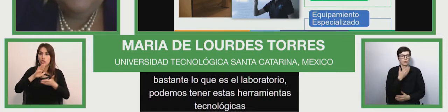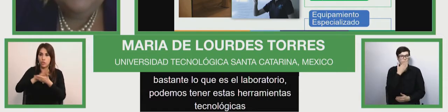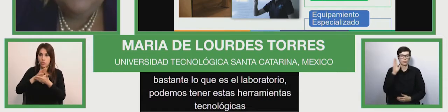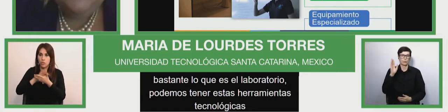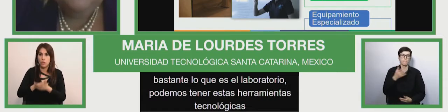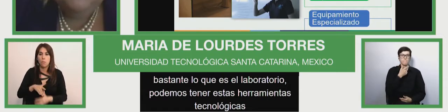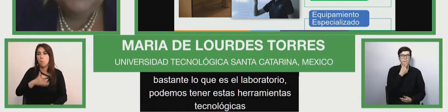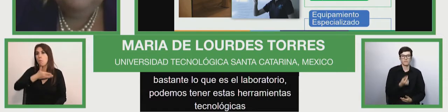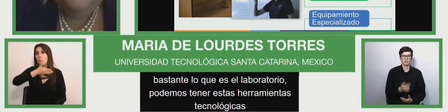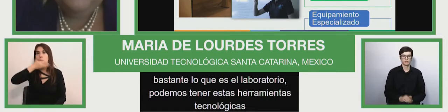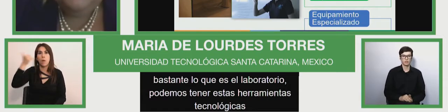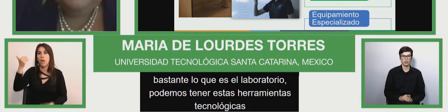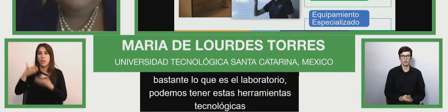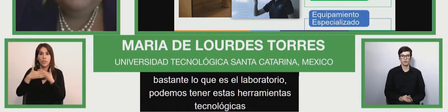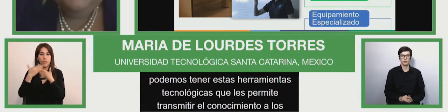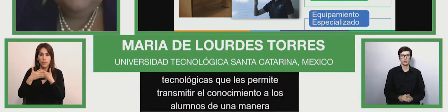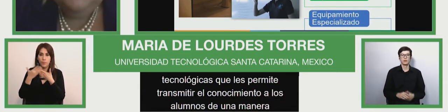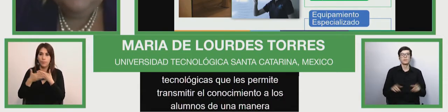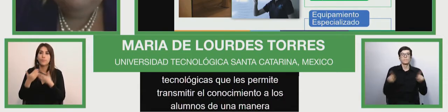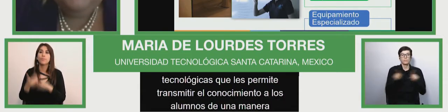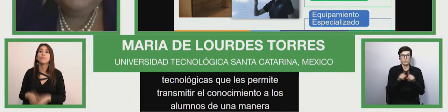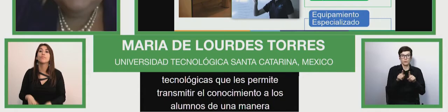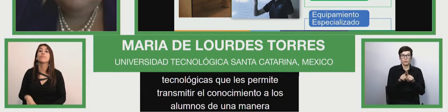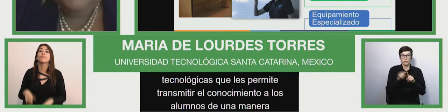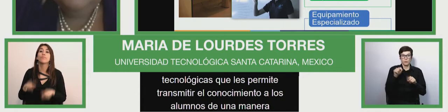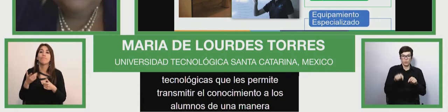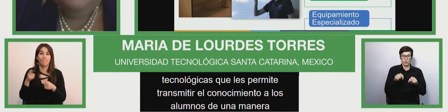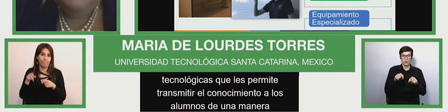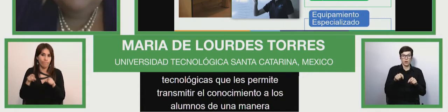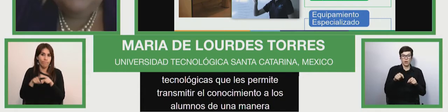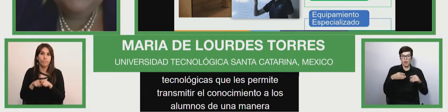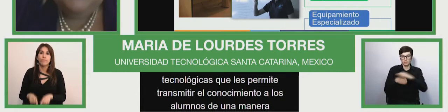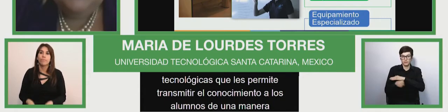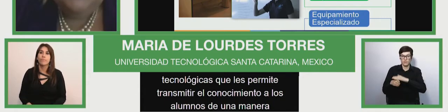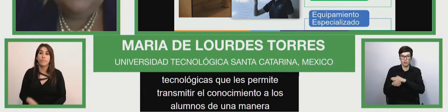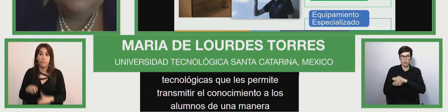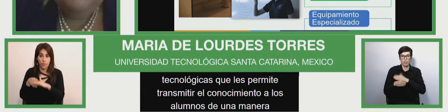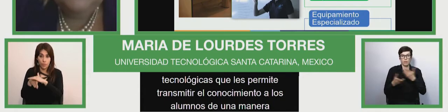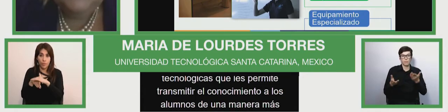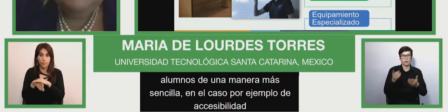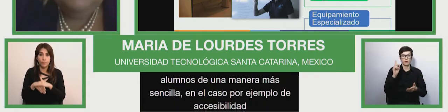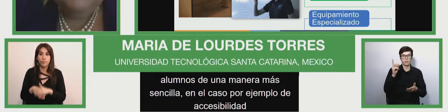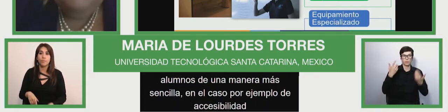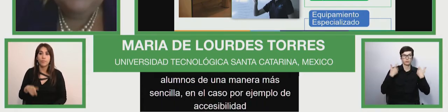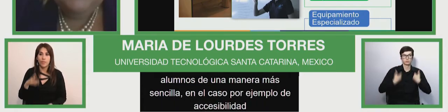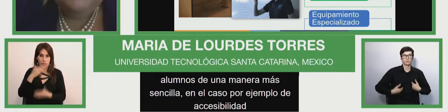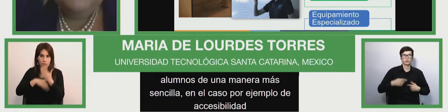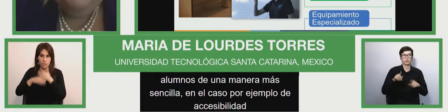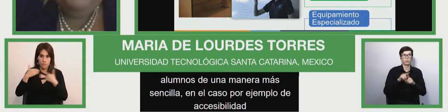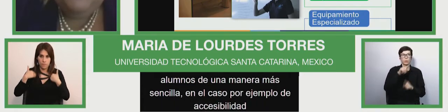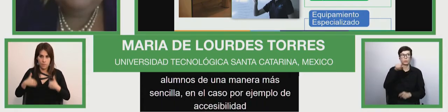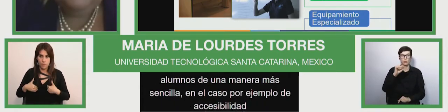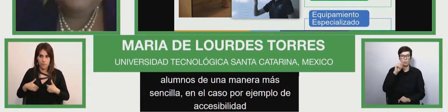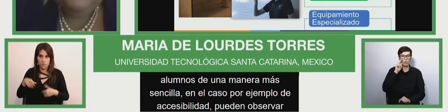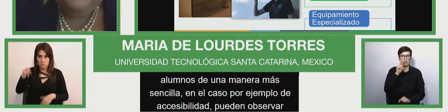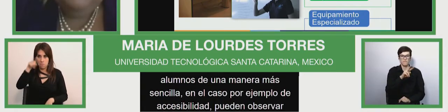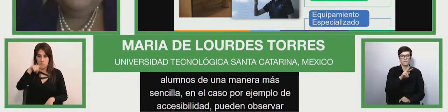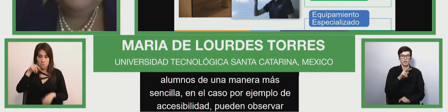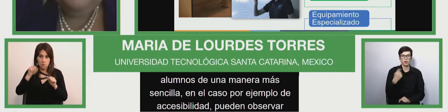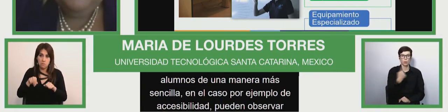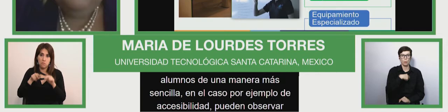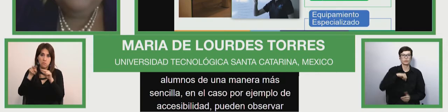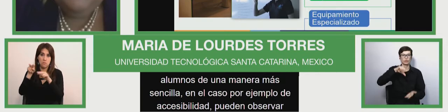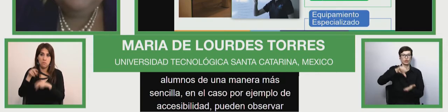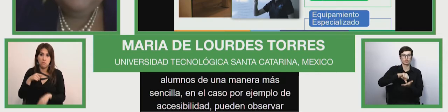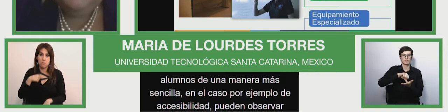en el caso por ejemplo de la accesibilidad física ustedes pueden observar ahí en la diapositiva una imagen de nuestro centro de